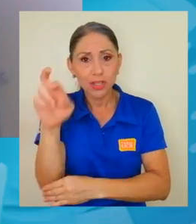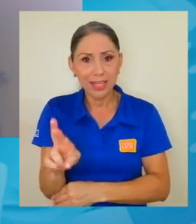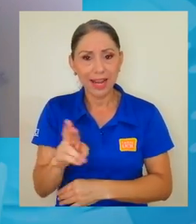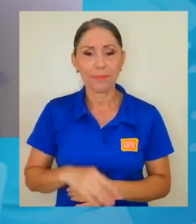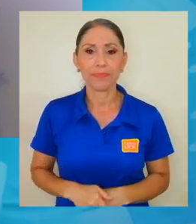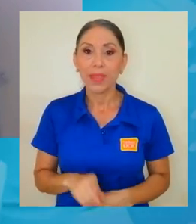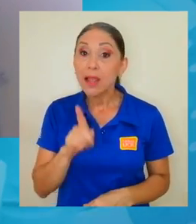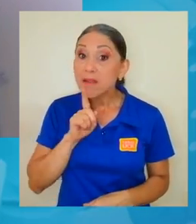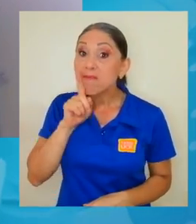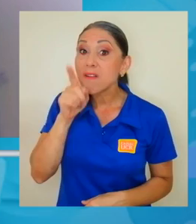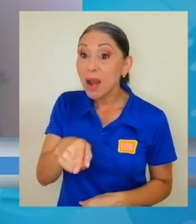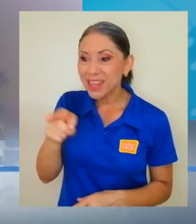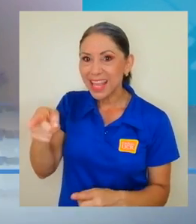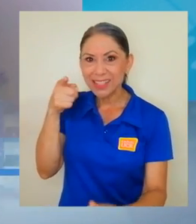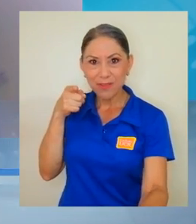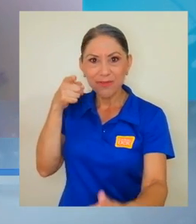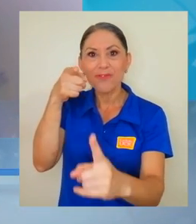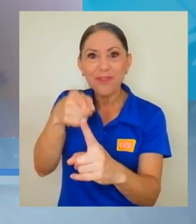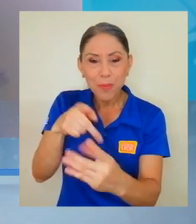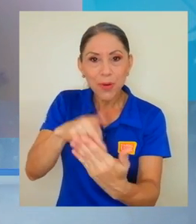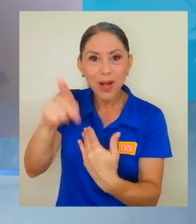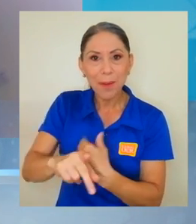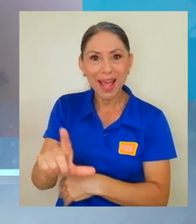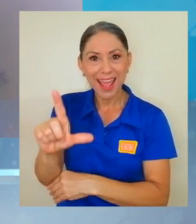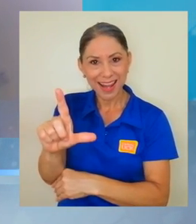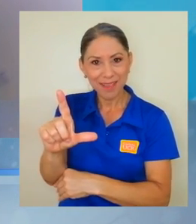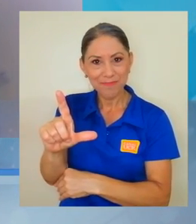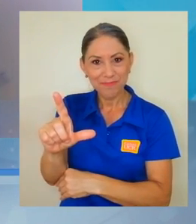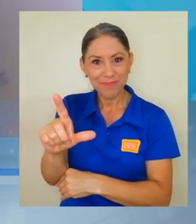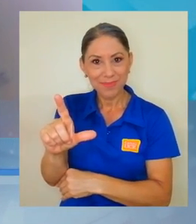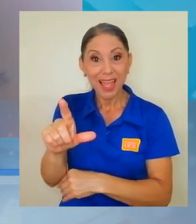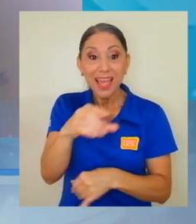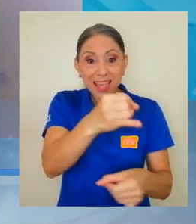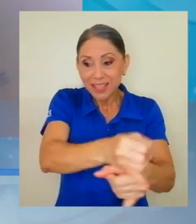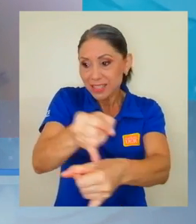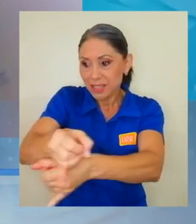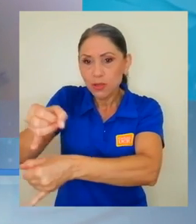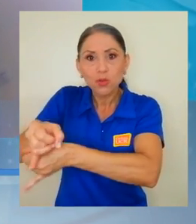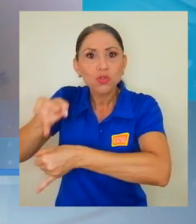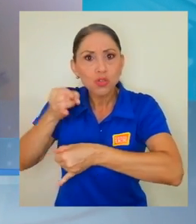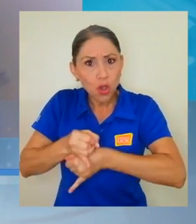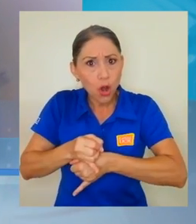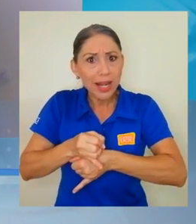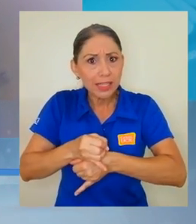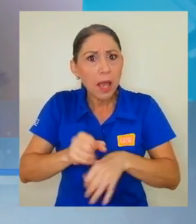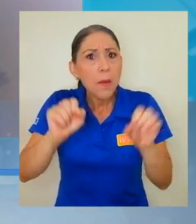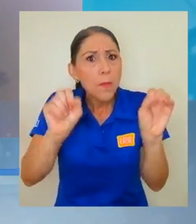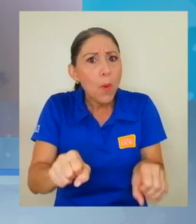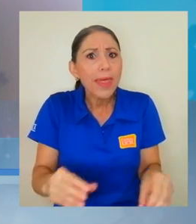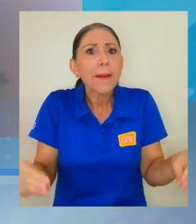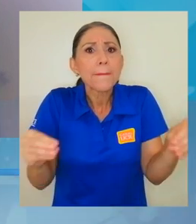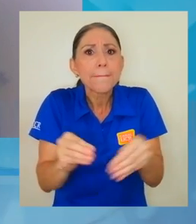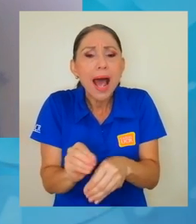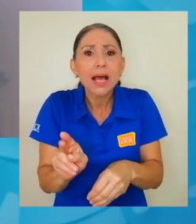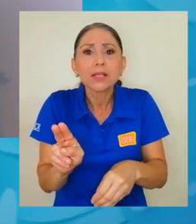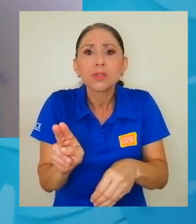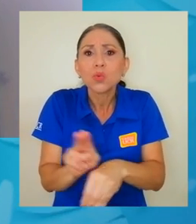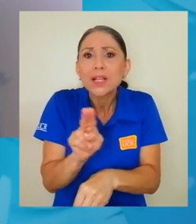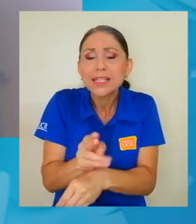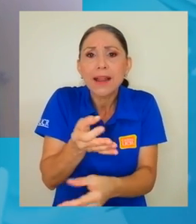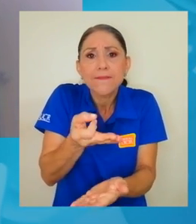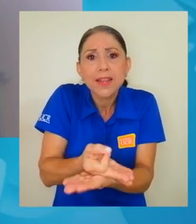Esa es realmente la intención del programa L, certificar a las instituciones de que tengan más volumen de transacciones